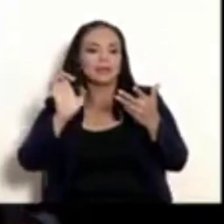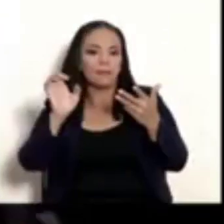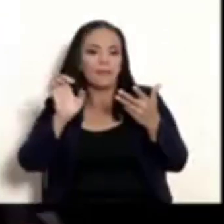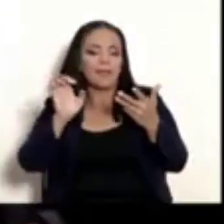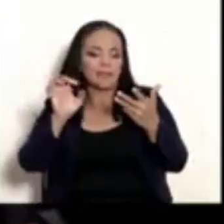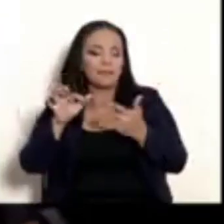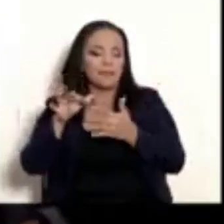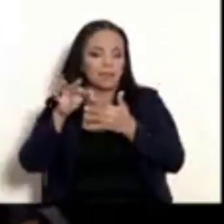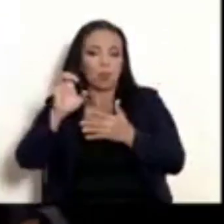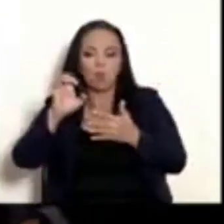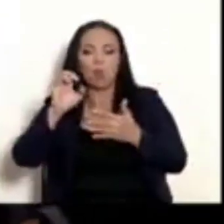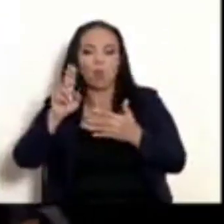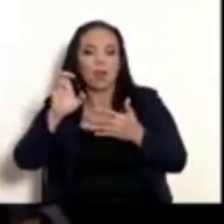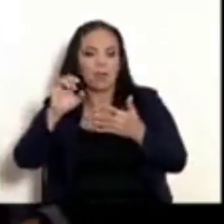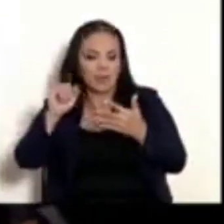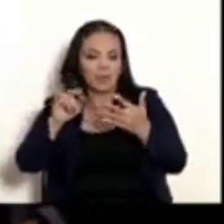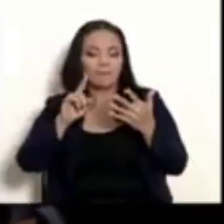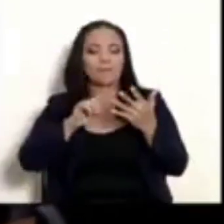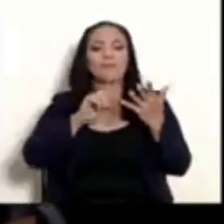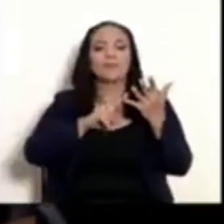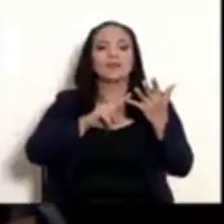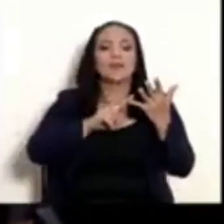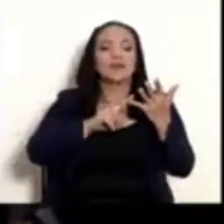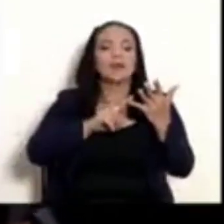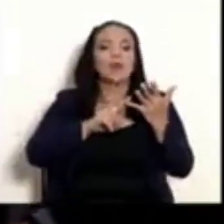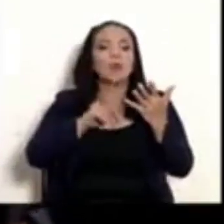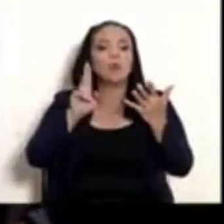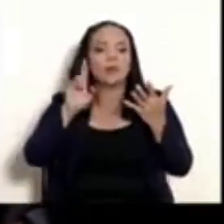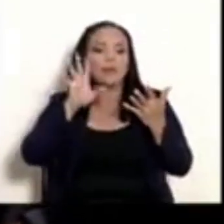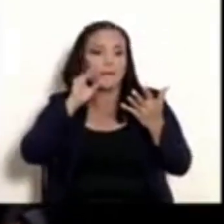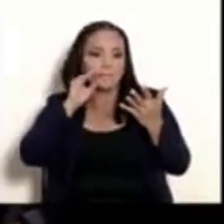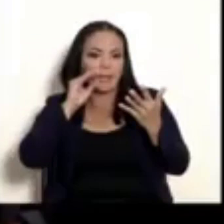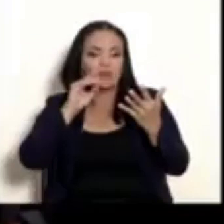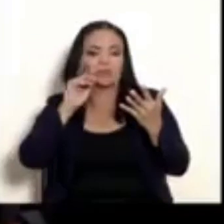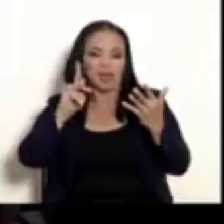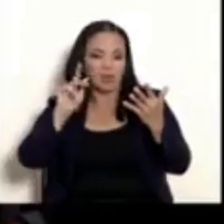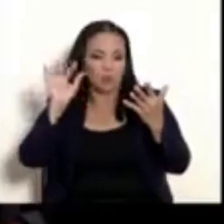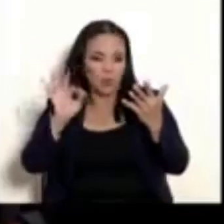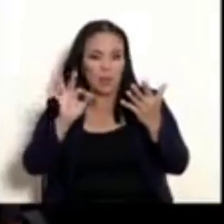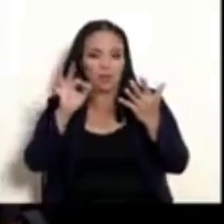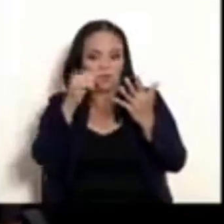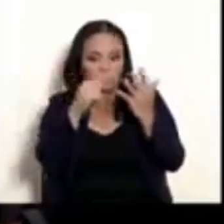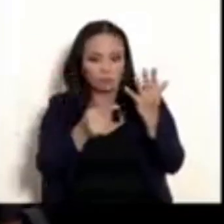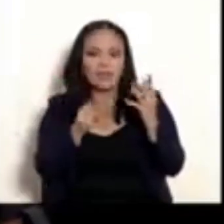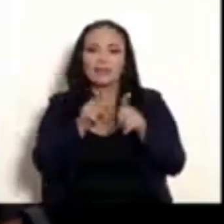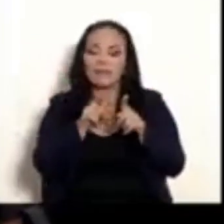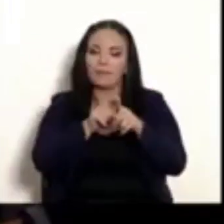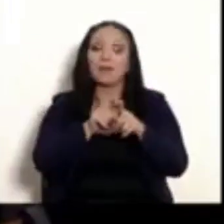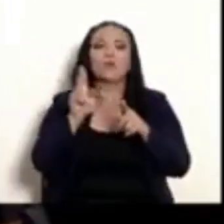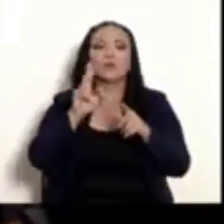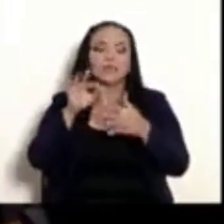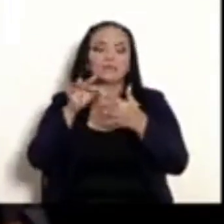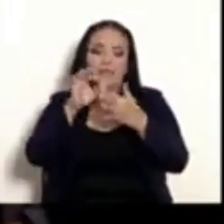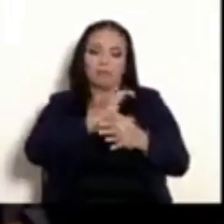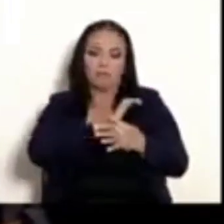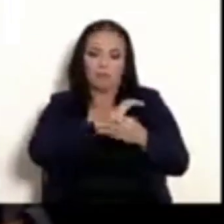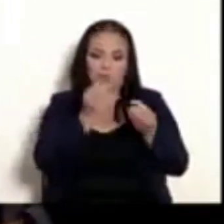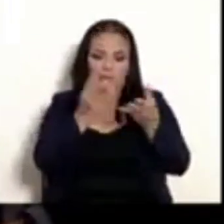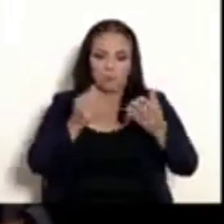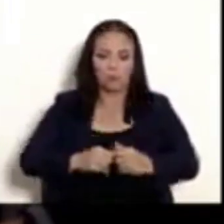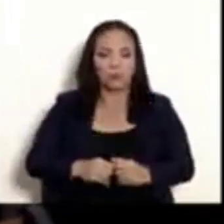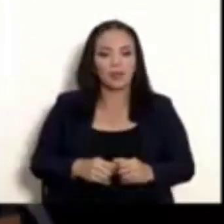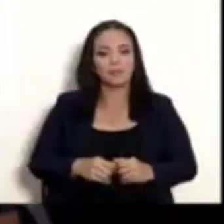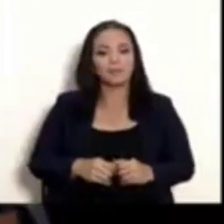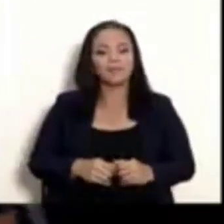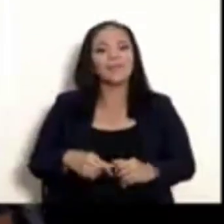Canina y la Dirección de Inteligencia y Análisis Criminal de la Fuerza Pública. Precisamente fue en esta